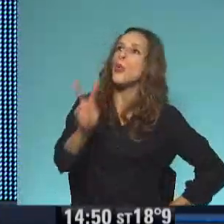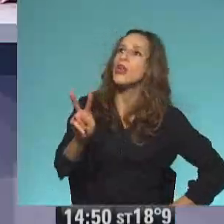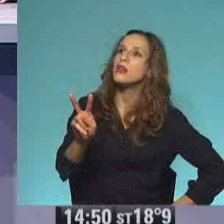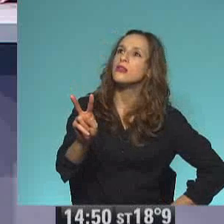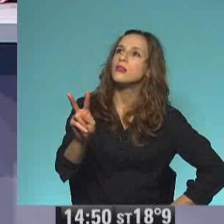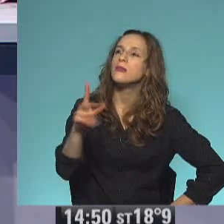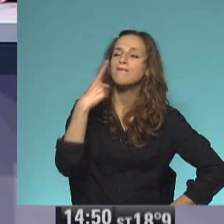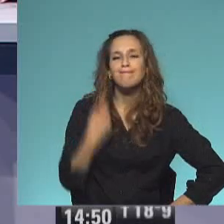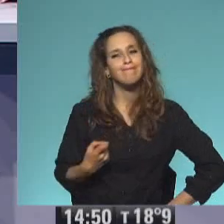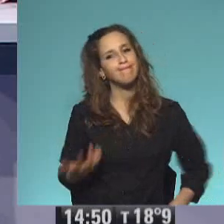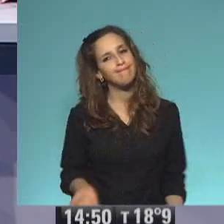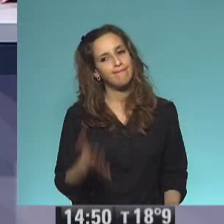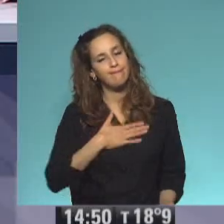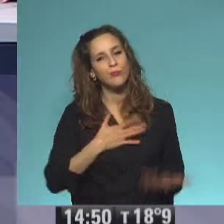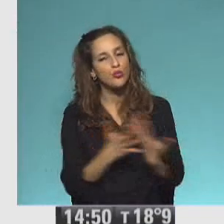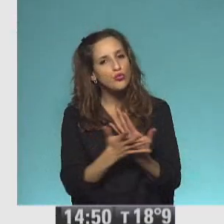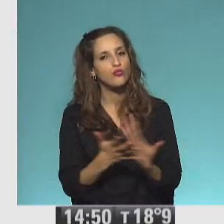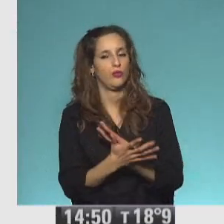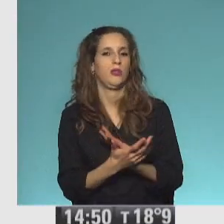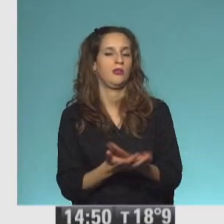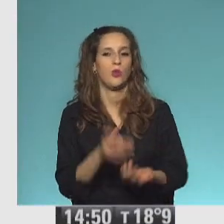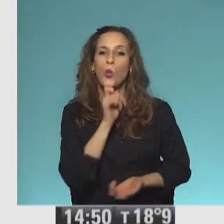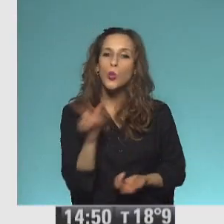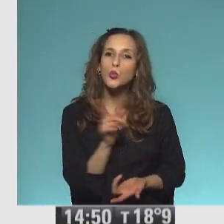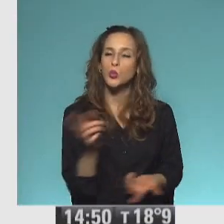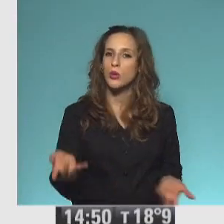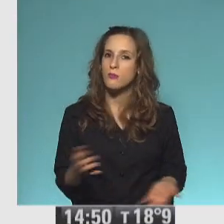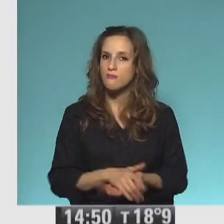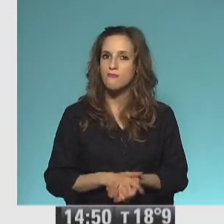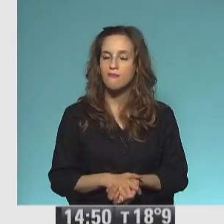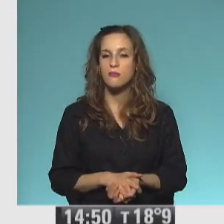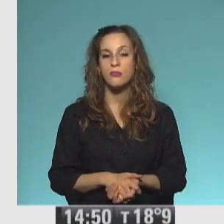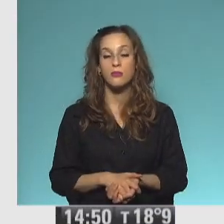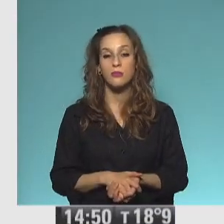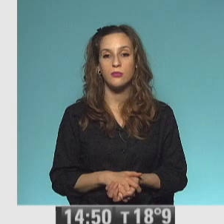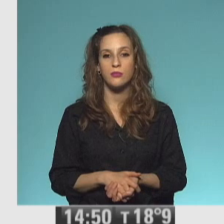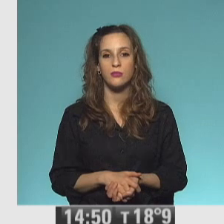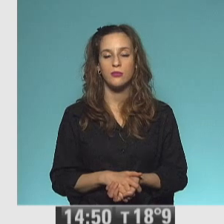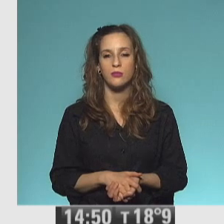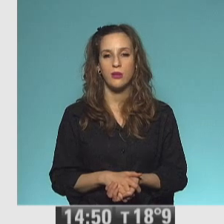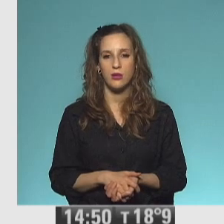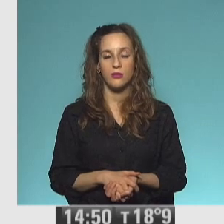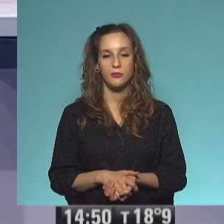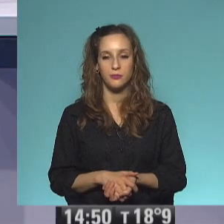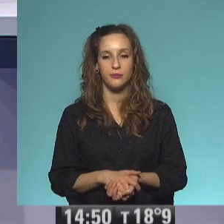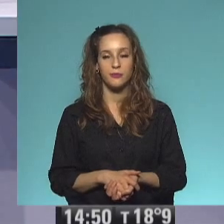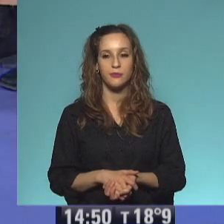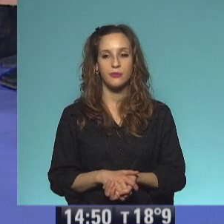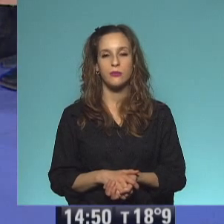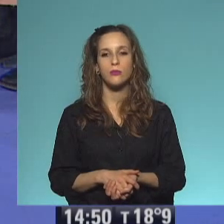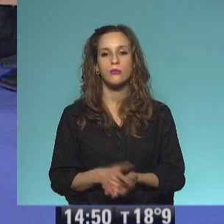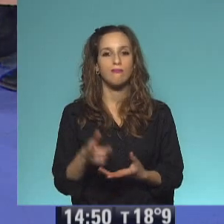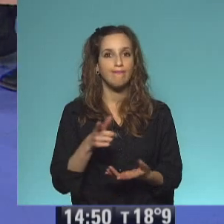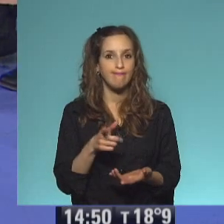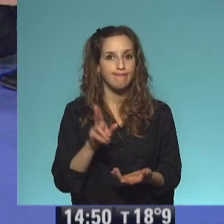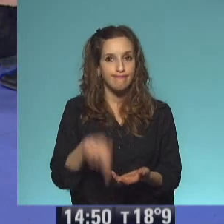Claro. Está muy bien. Sí. Está perfecto. No sé si es reírme o no. No, bueno, pero es verdad. No, no, es verdad. Es